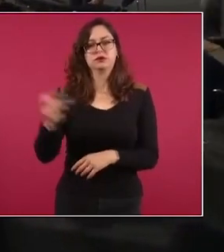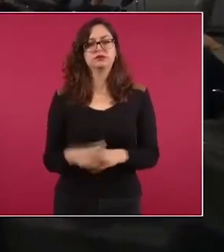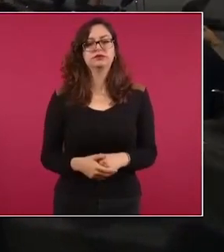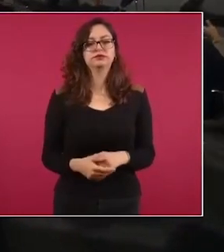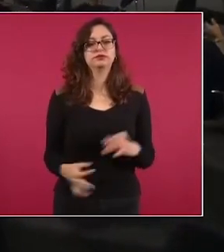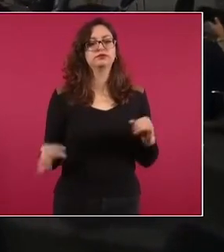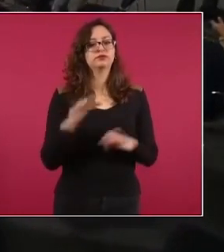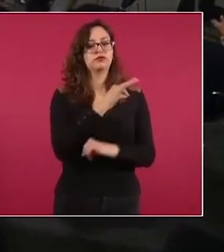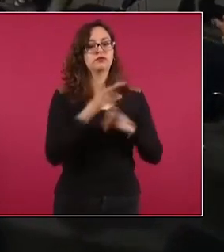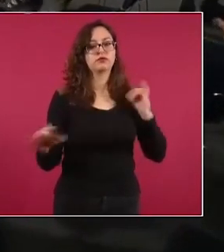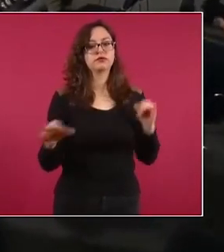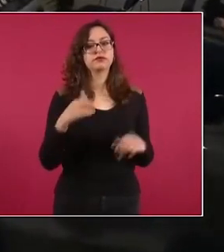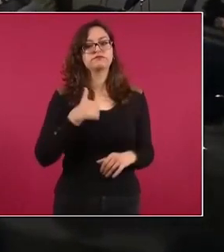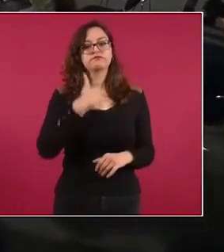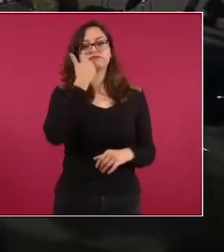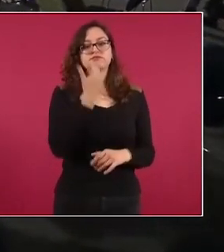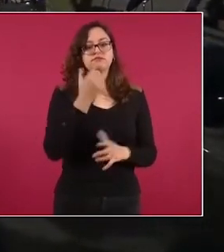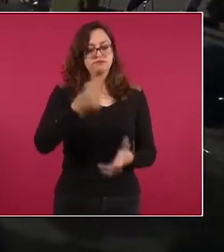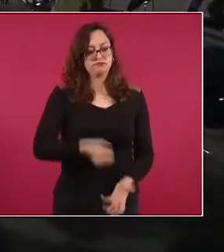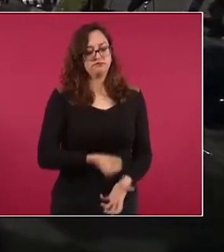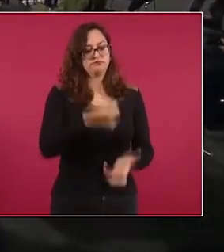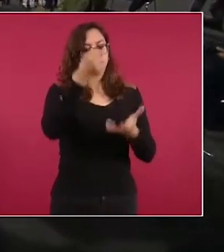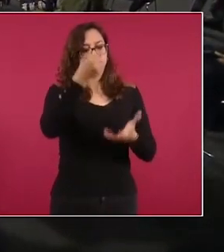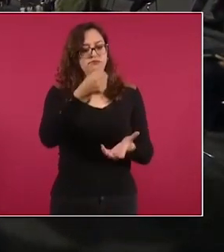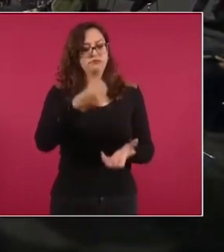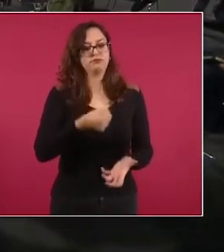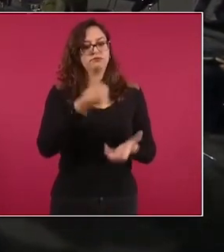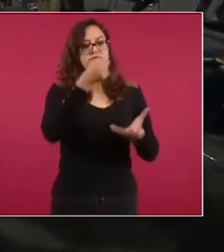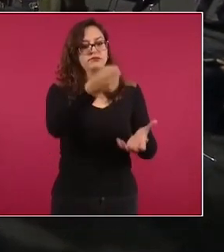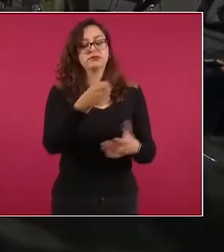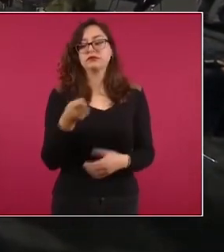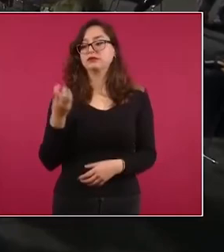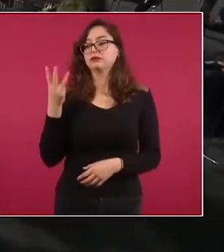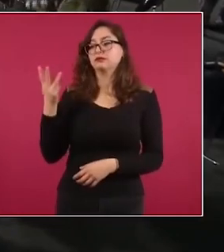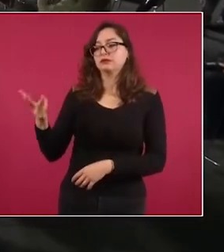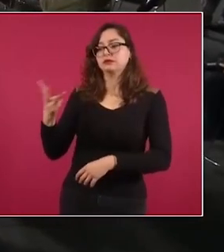que le mandan tres familias a las que les cambió usted la vida